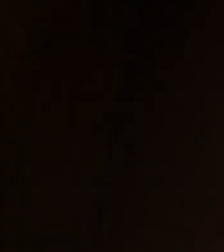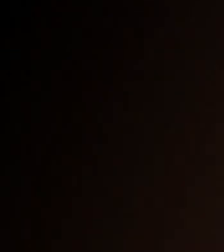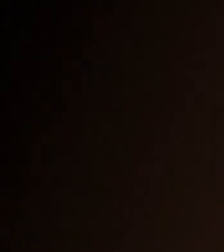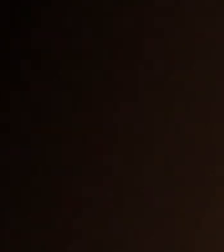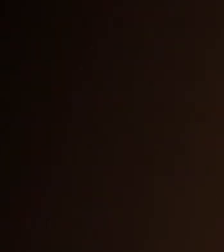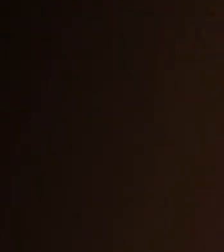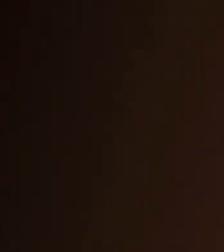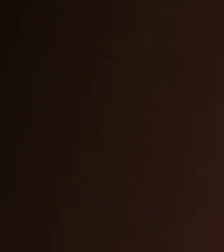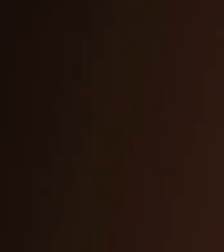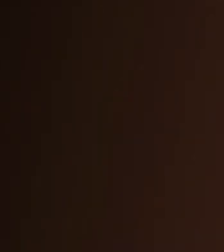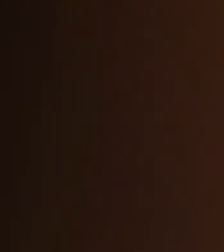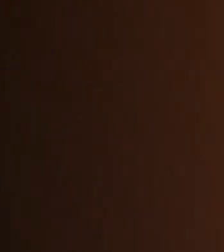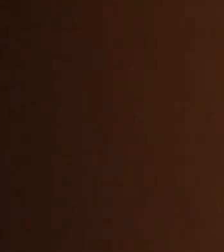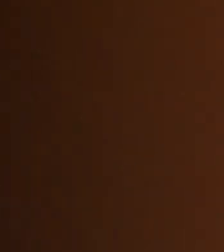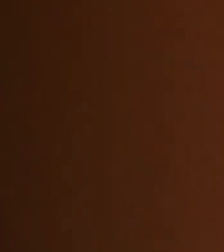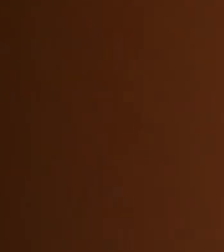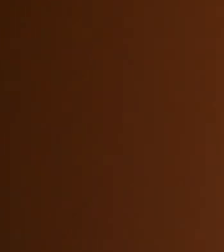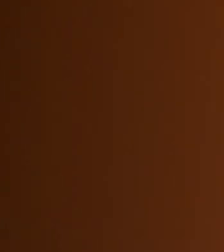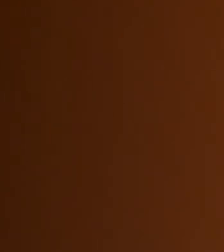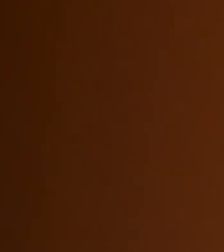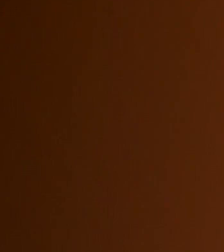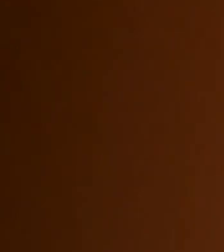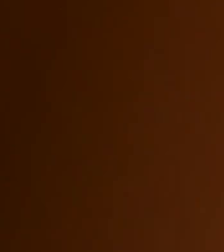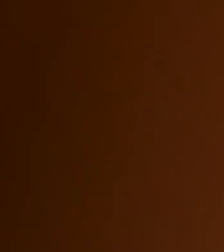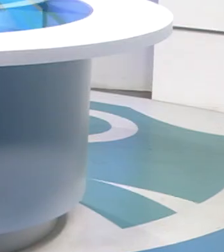Costa Rica Televisión